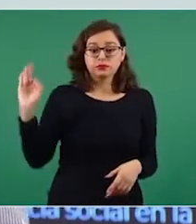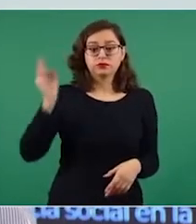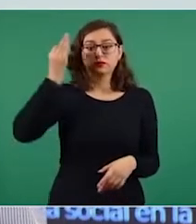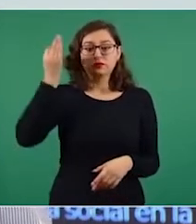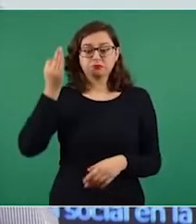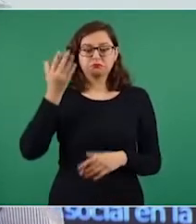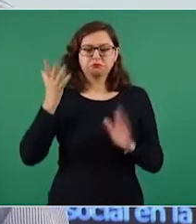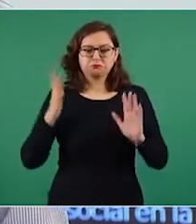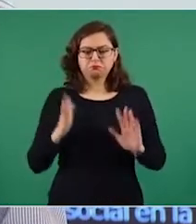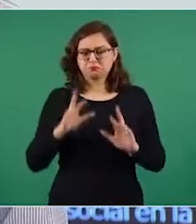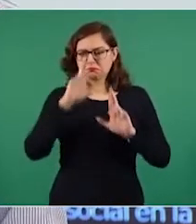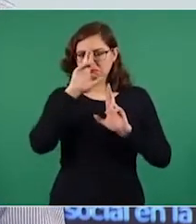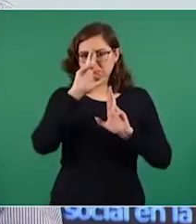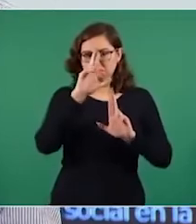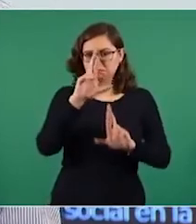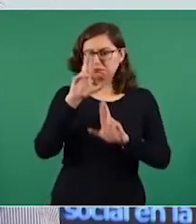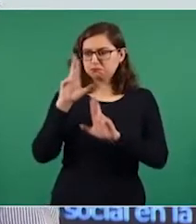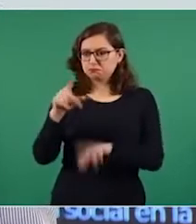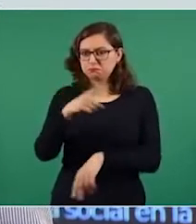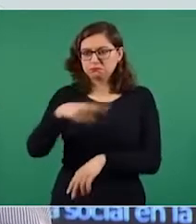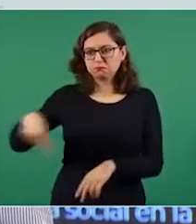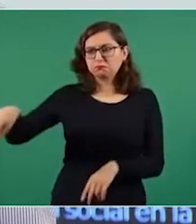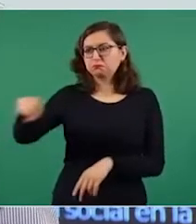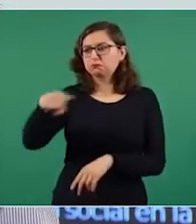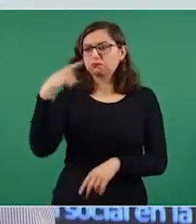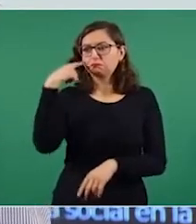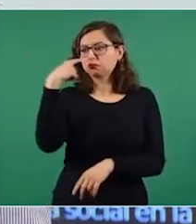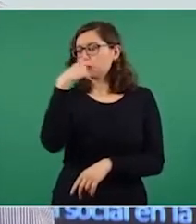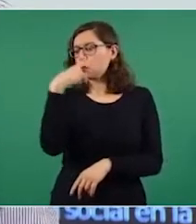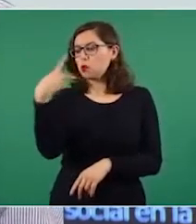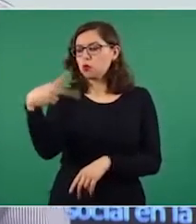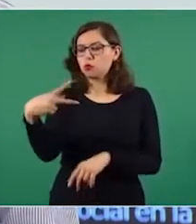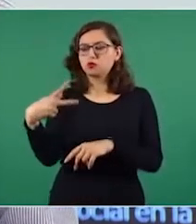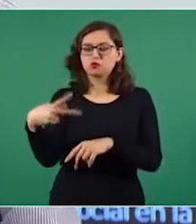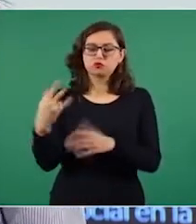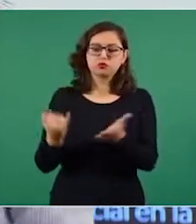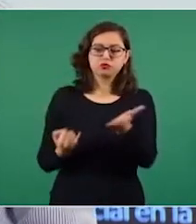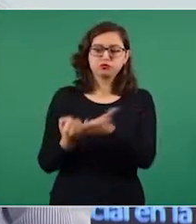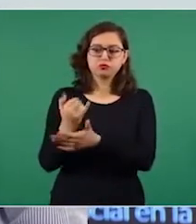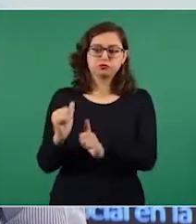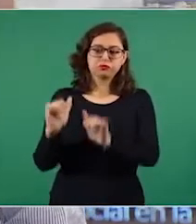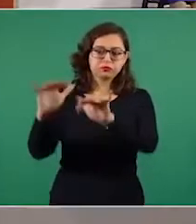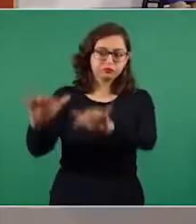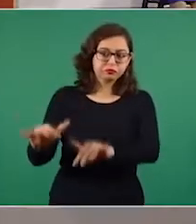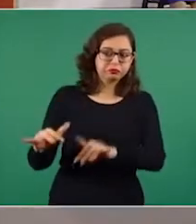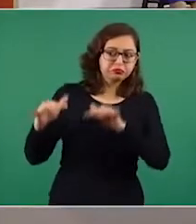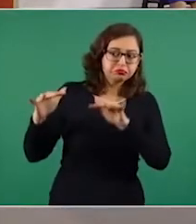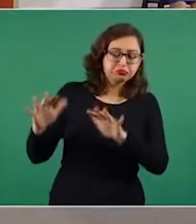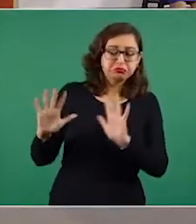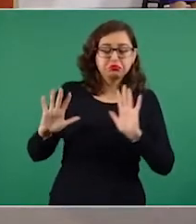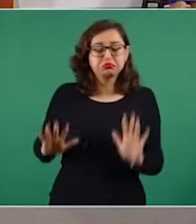respetuoso de las libres decisiones de las asambleas ejidales y comunales.